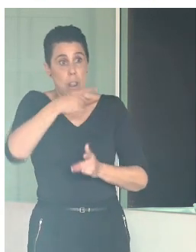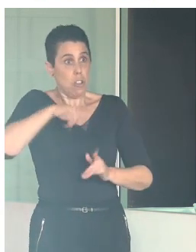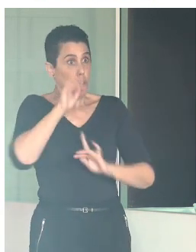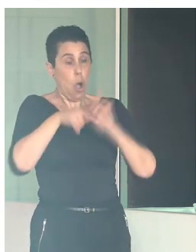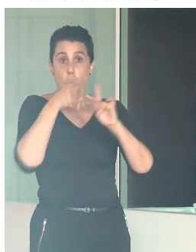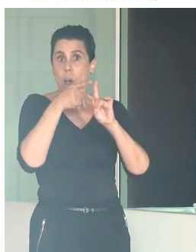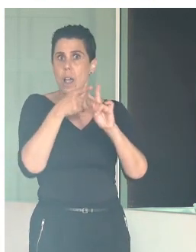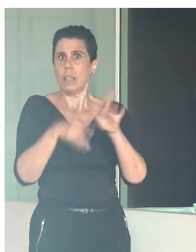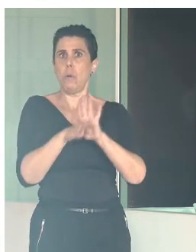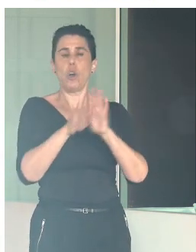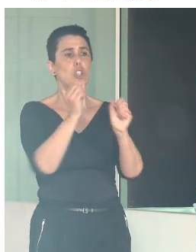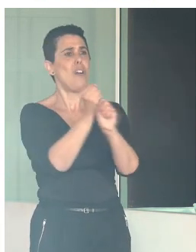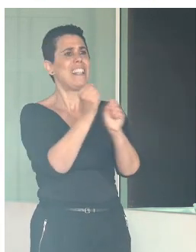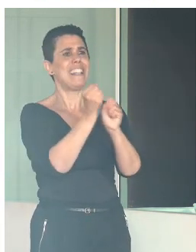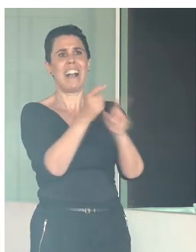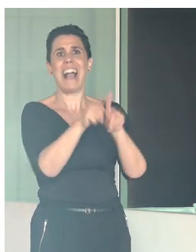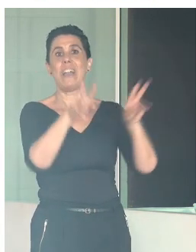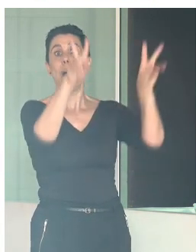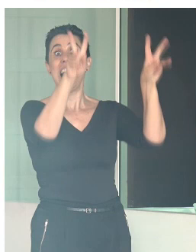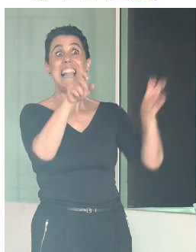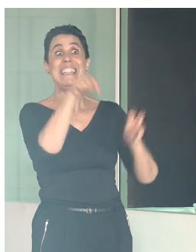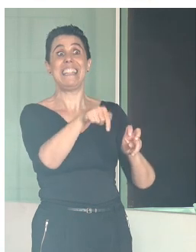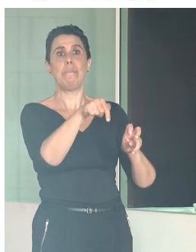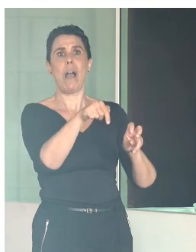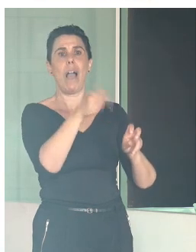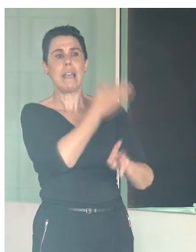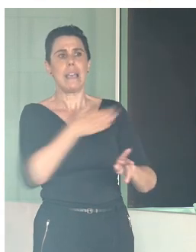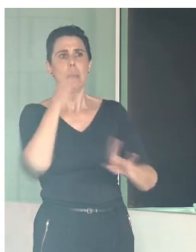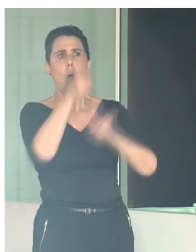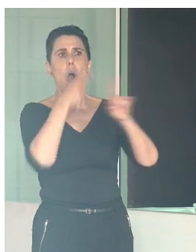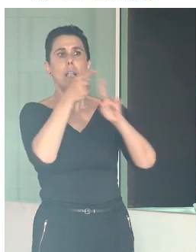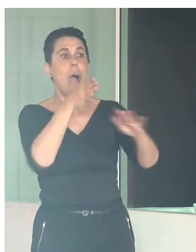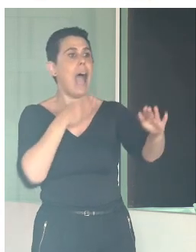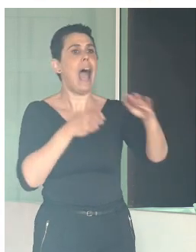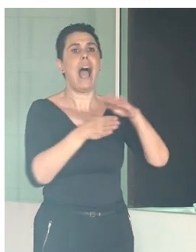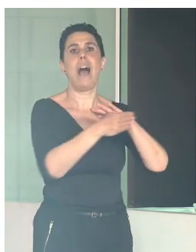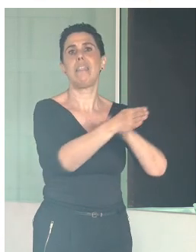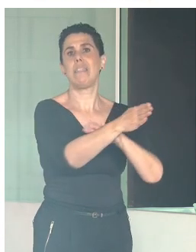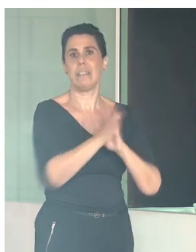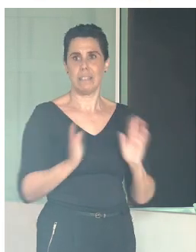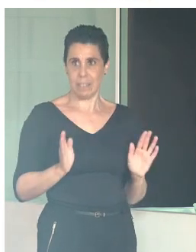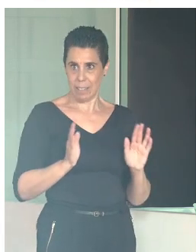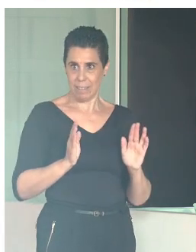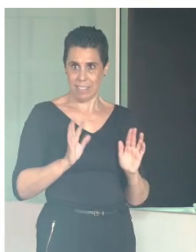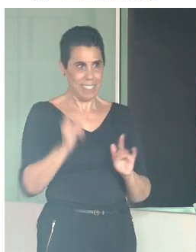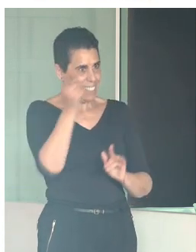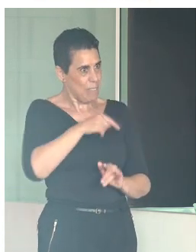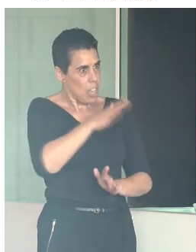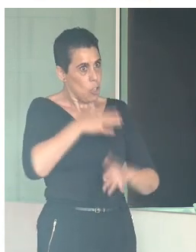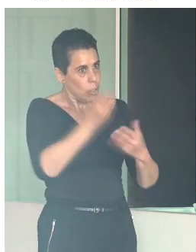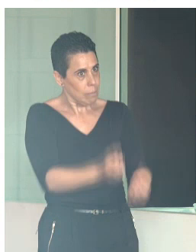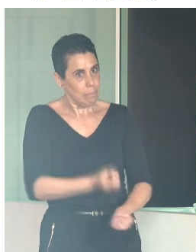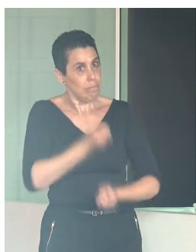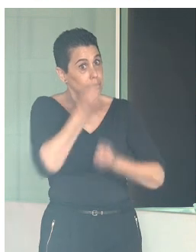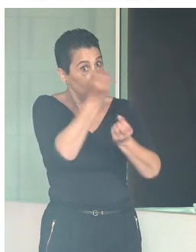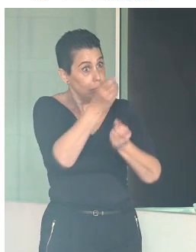el lema de este encuentro, sea accesible a todas las personas. Y permítanme que les traslade que ese eje de debate